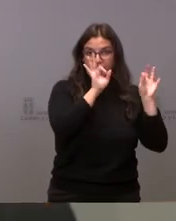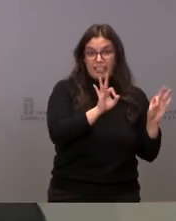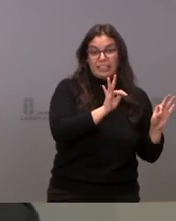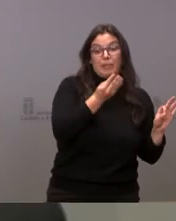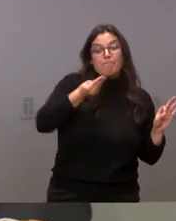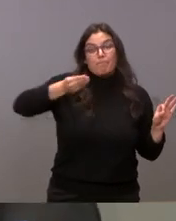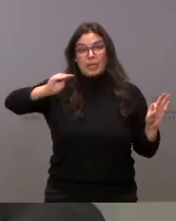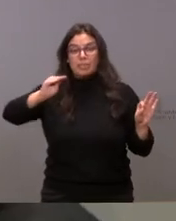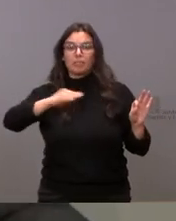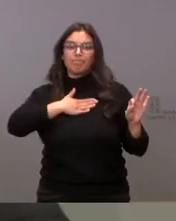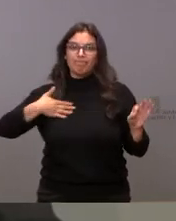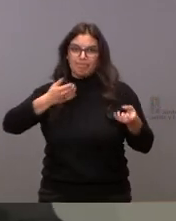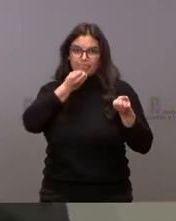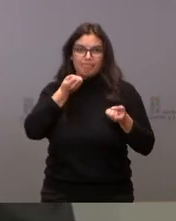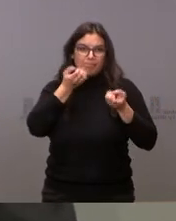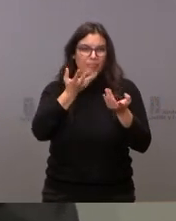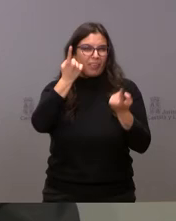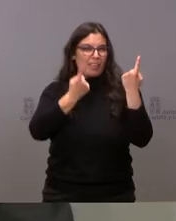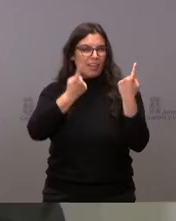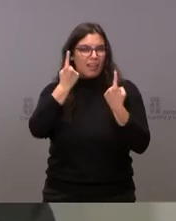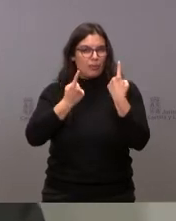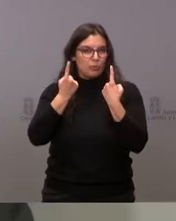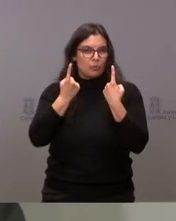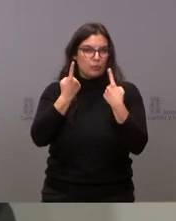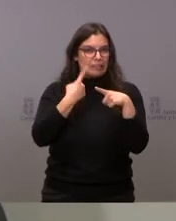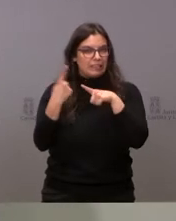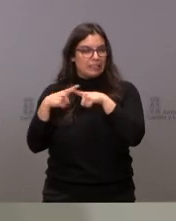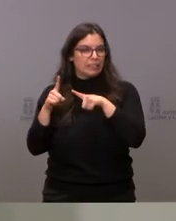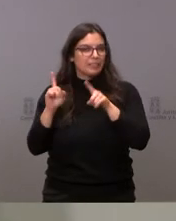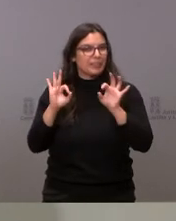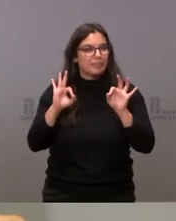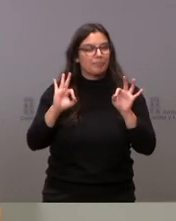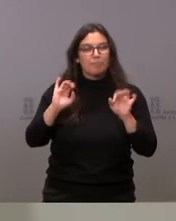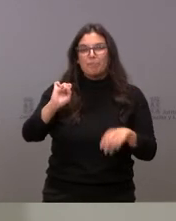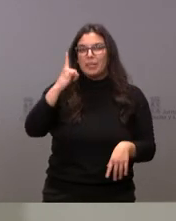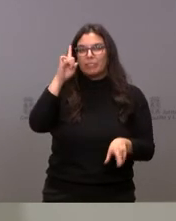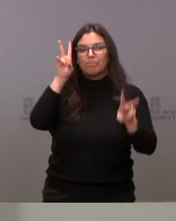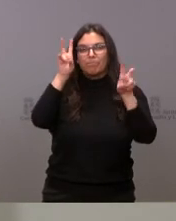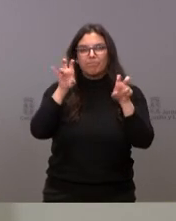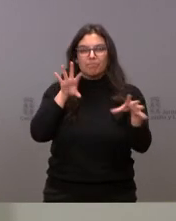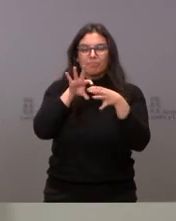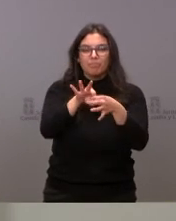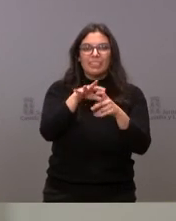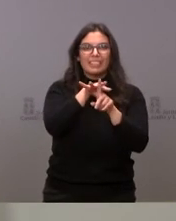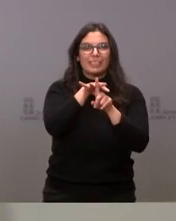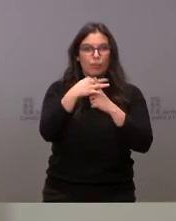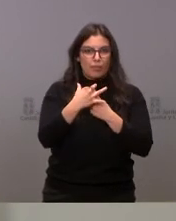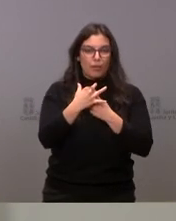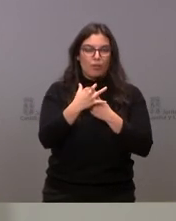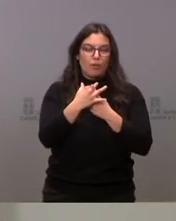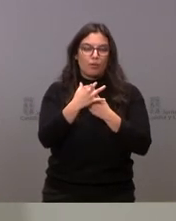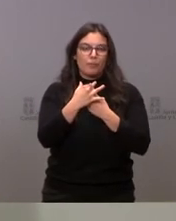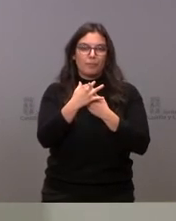queremos comentar algunas cosas, sobre todo con respecto a la situación de